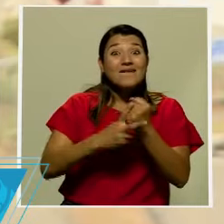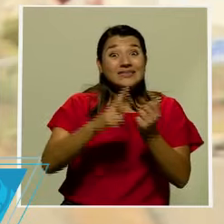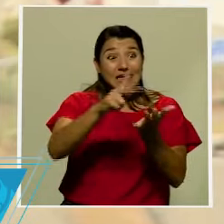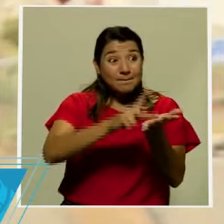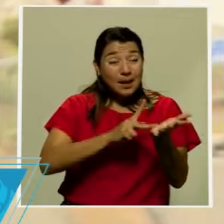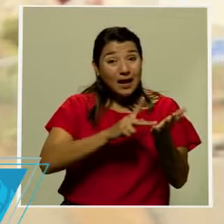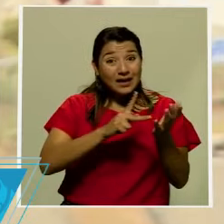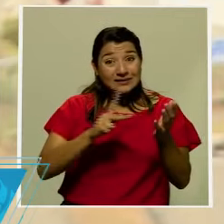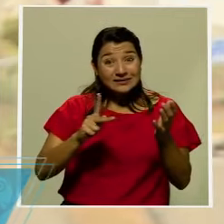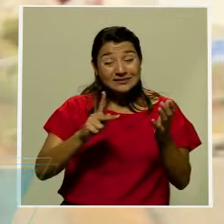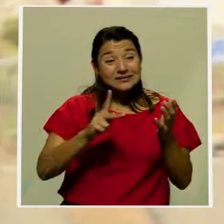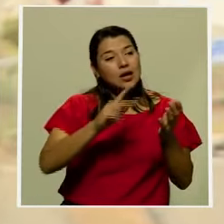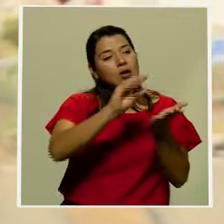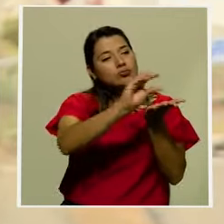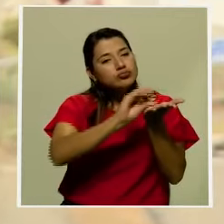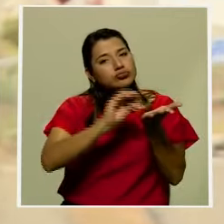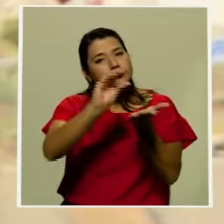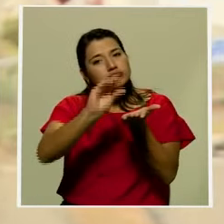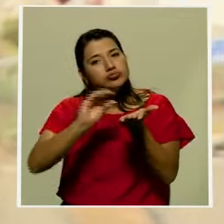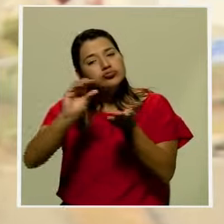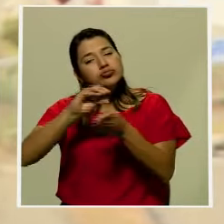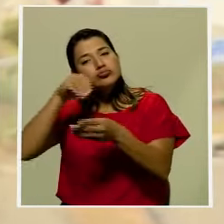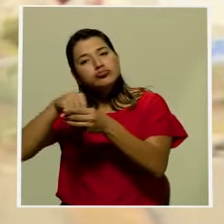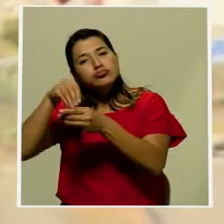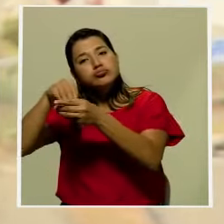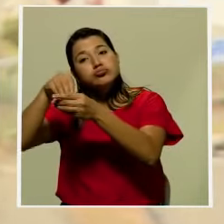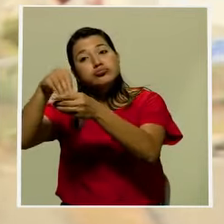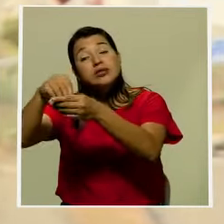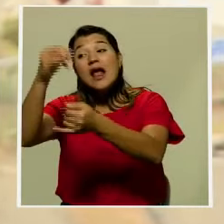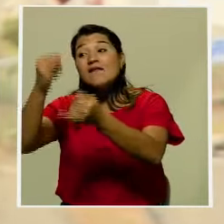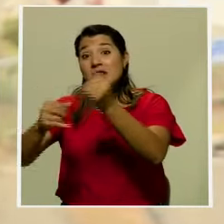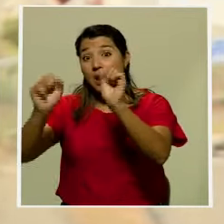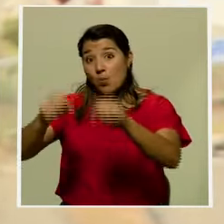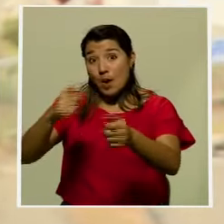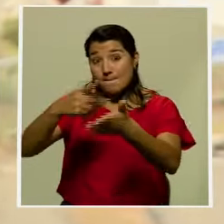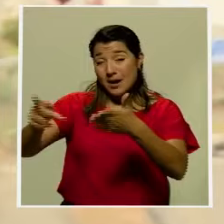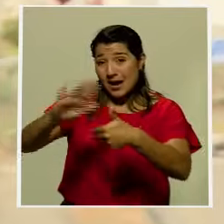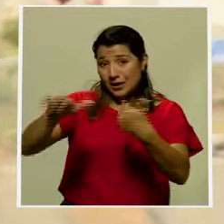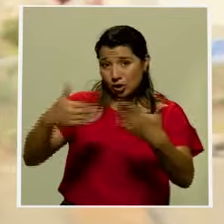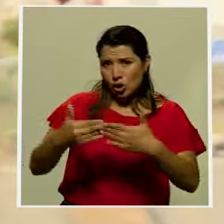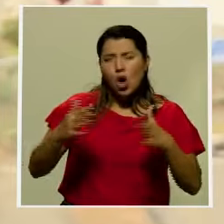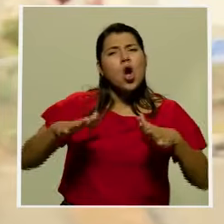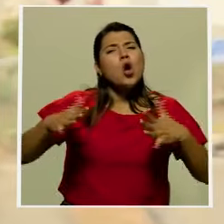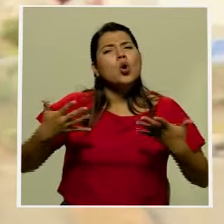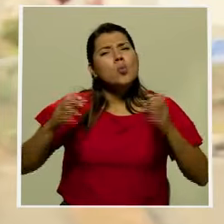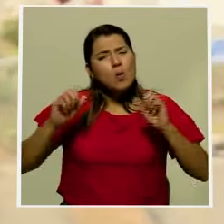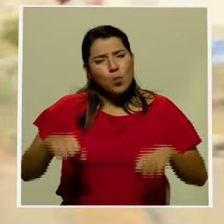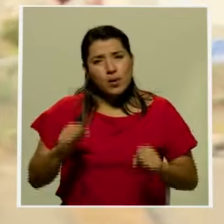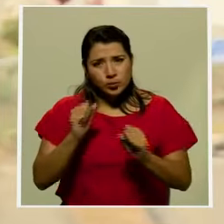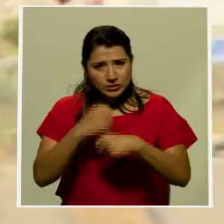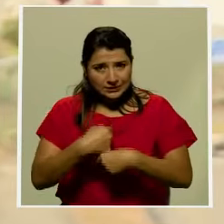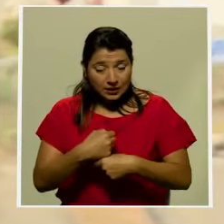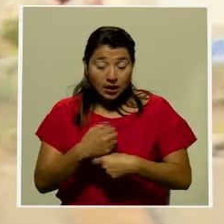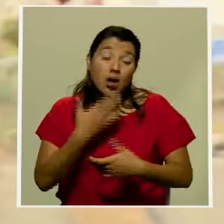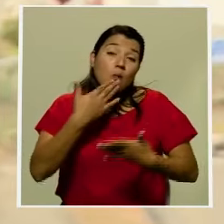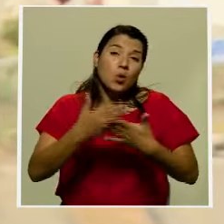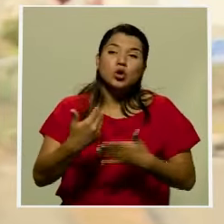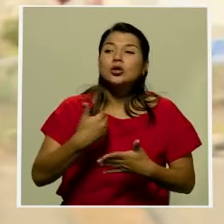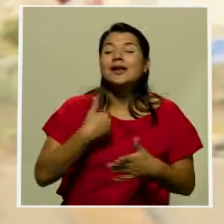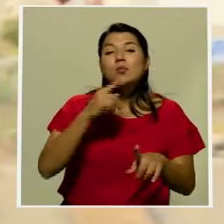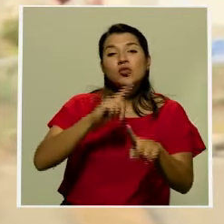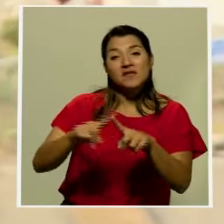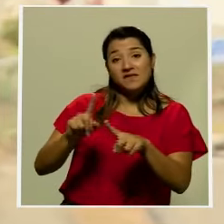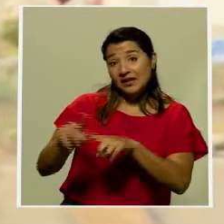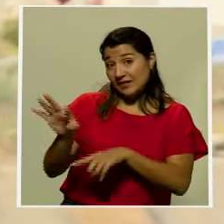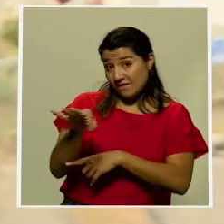tengamos el monto completo y podamos nosotros hacer frente a estos pagos. ¿Cómo lo podemos hacer? Bueno, hay muchos métodos. Lo más